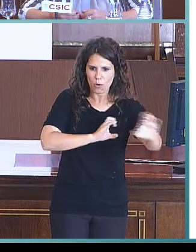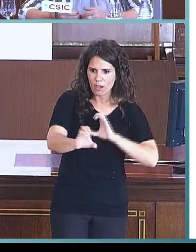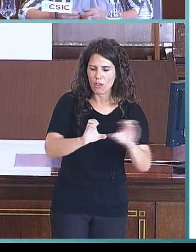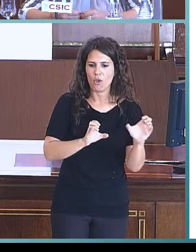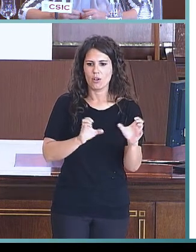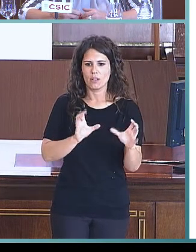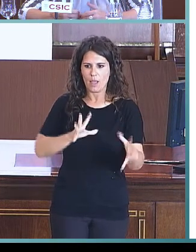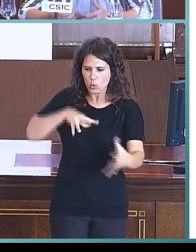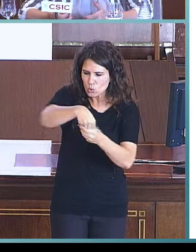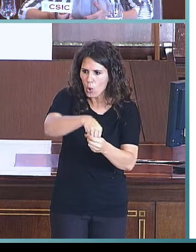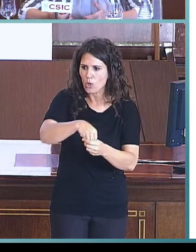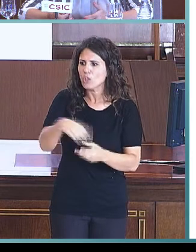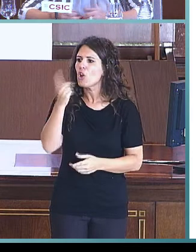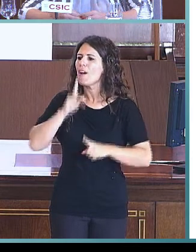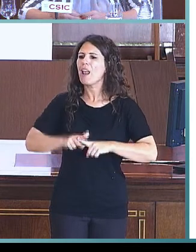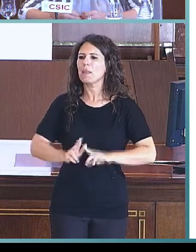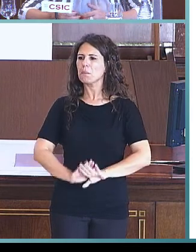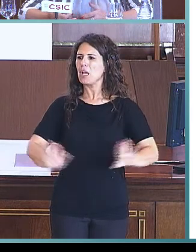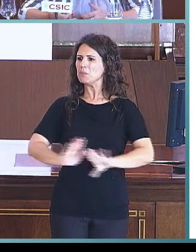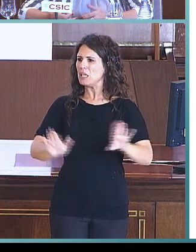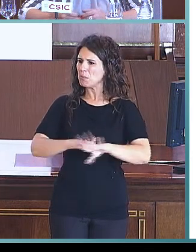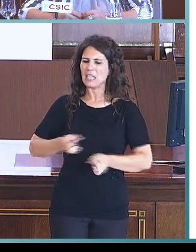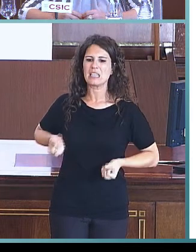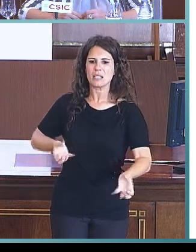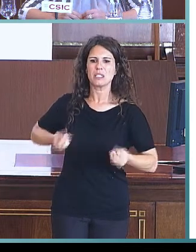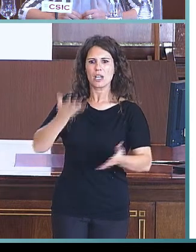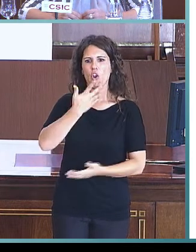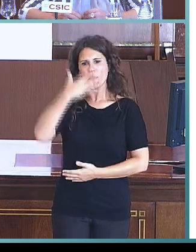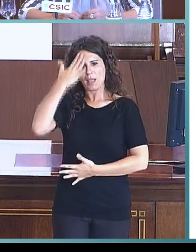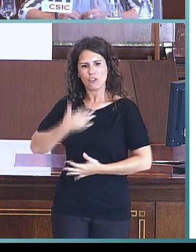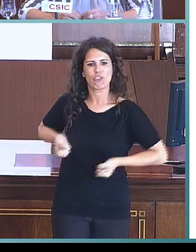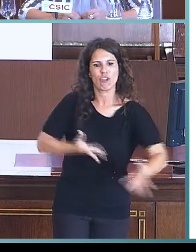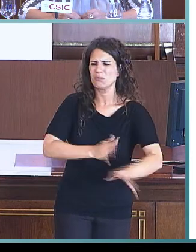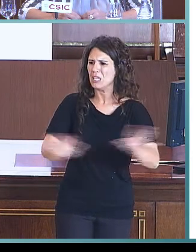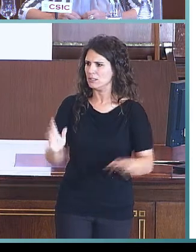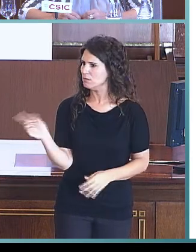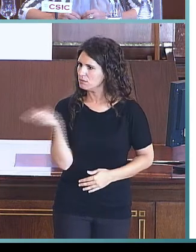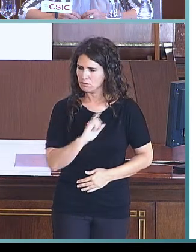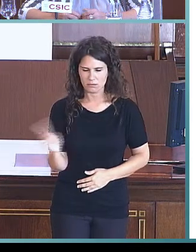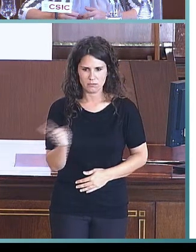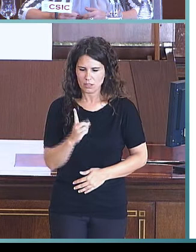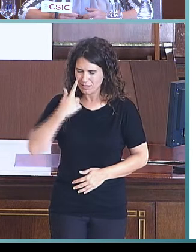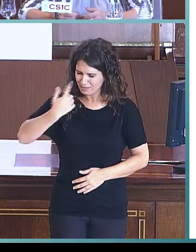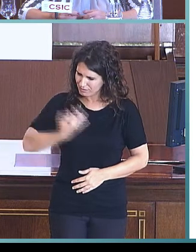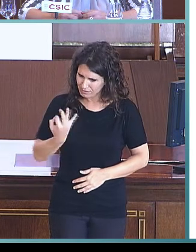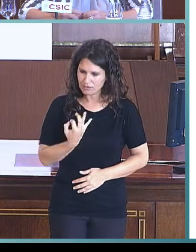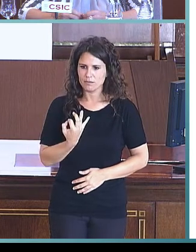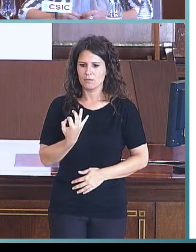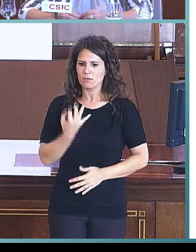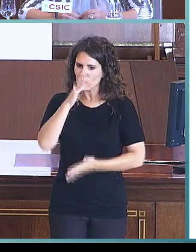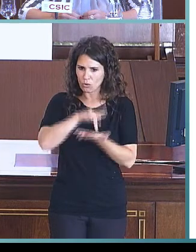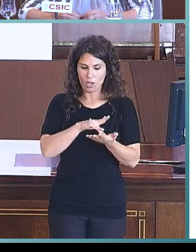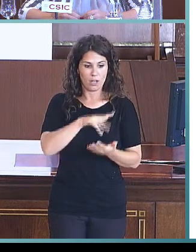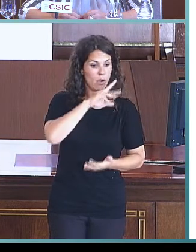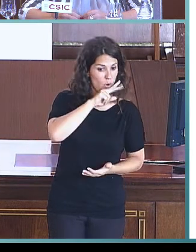herramienta de transmisión de conocimientos, sino que realmente tenga un mismo estatus, la